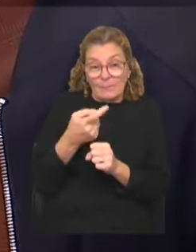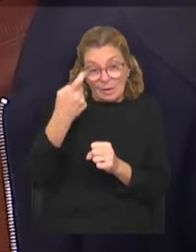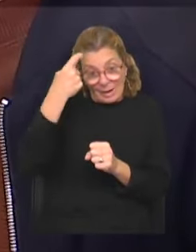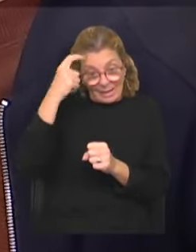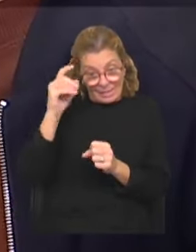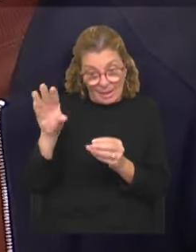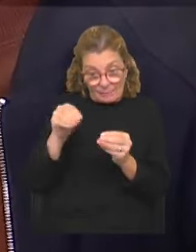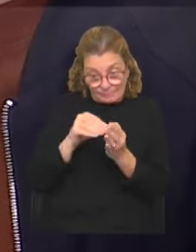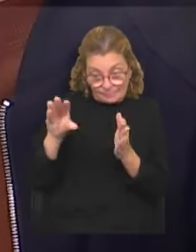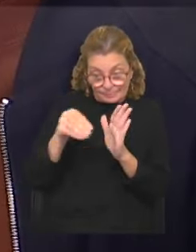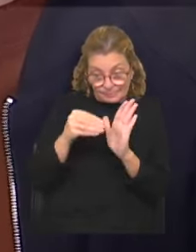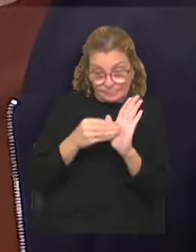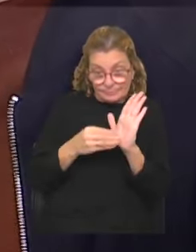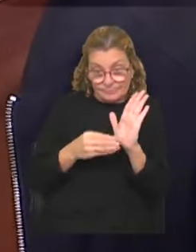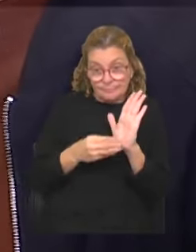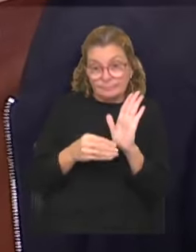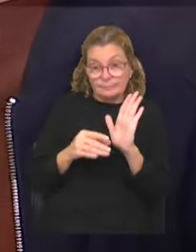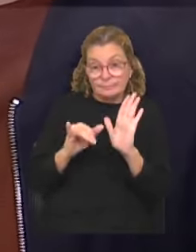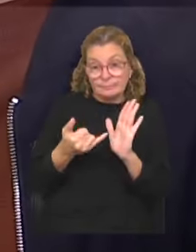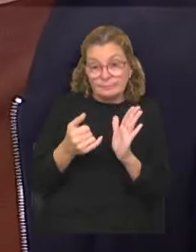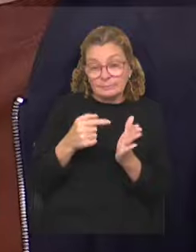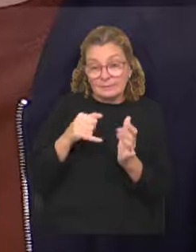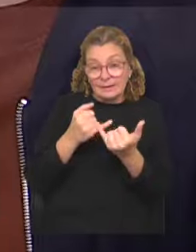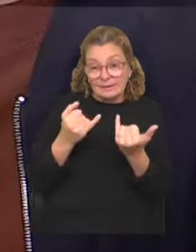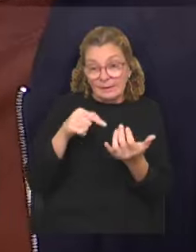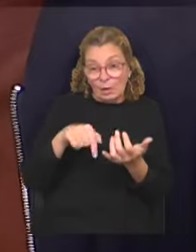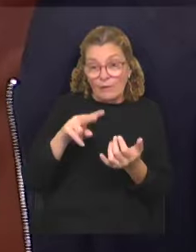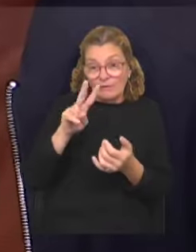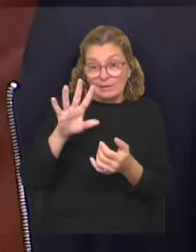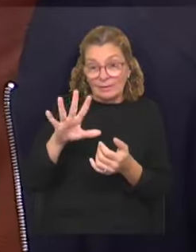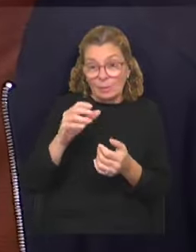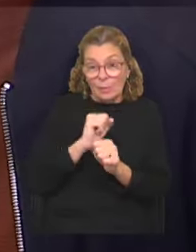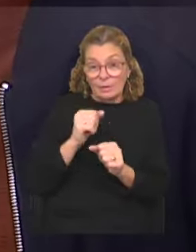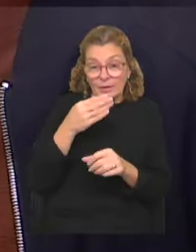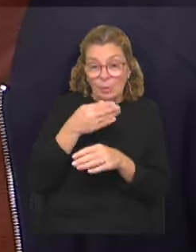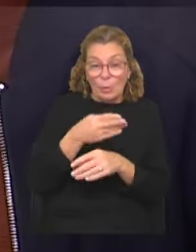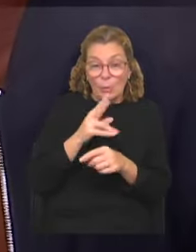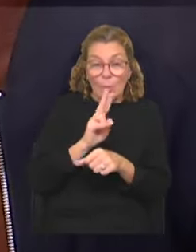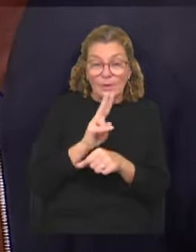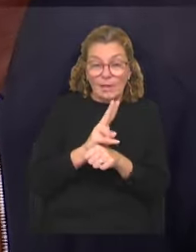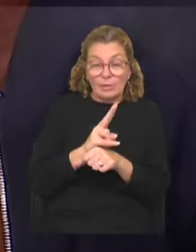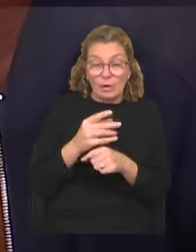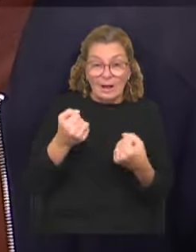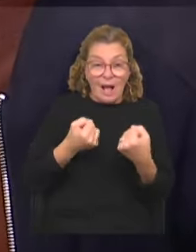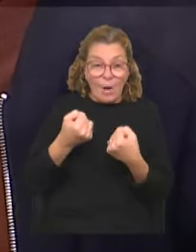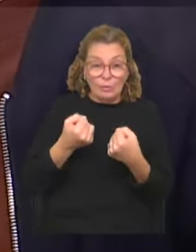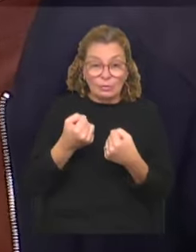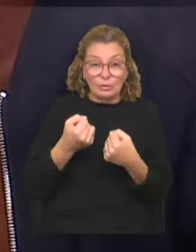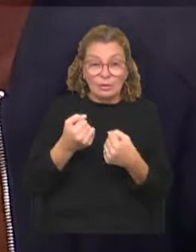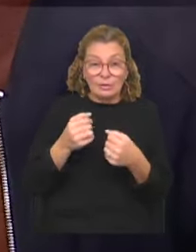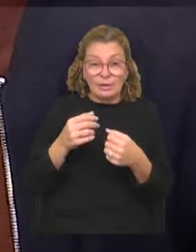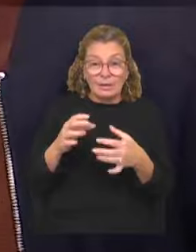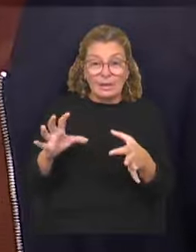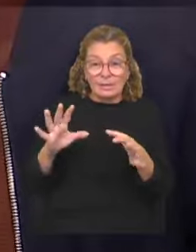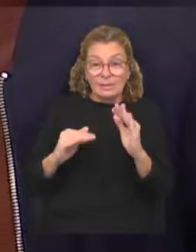que se vayan inscribiendo más. Sí, hay inscriptos hasta el día de hoy, 25, pero pueden ir a cuidadores de vehículos dependientes de movilidad en la